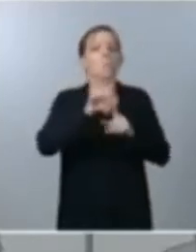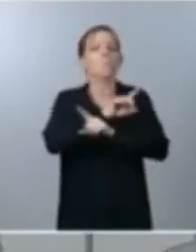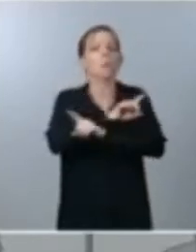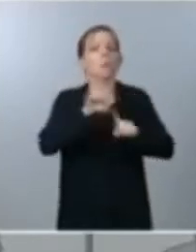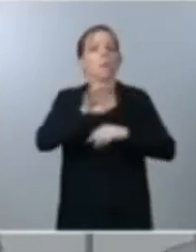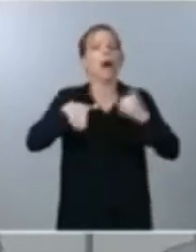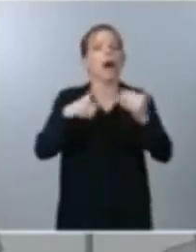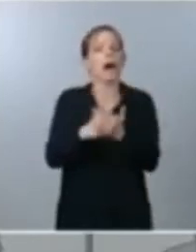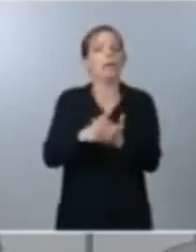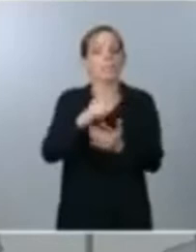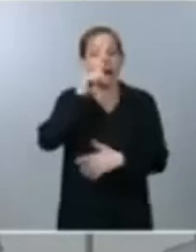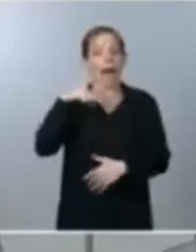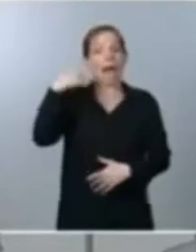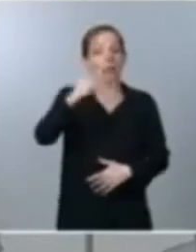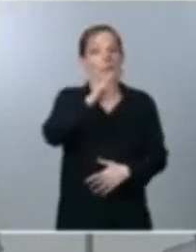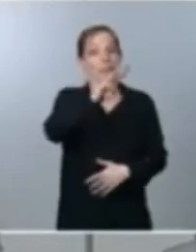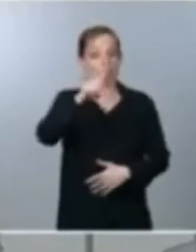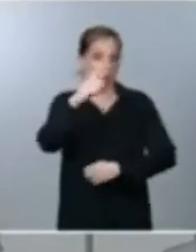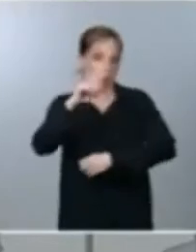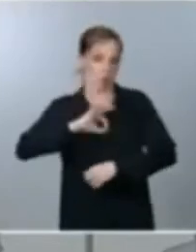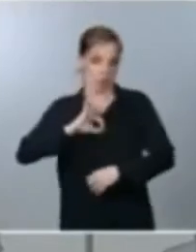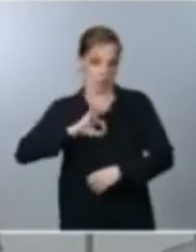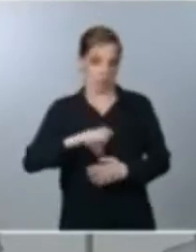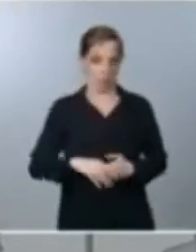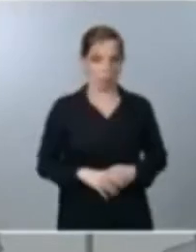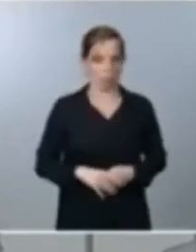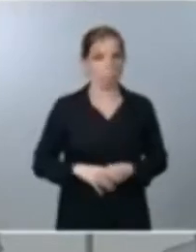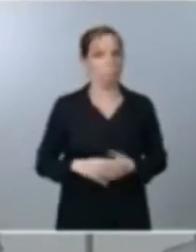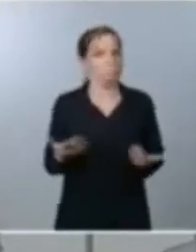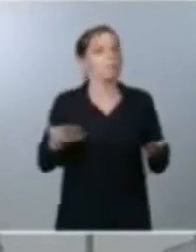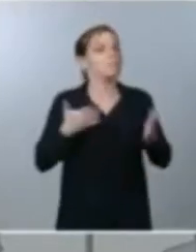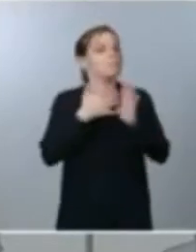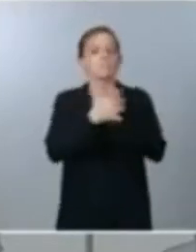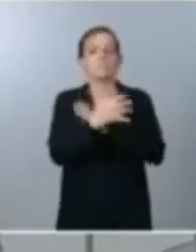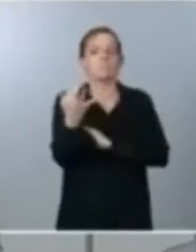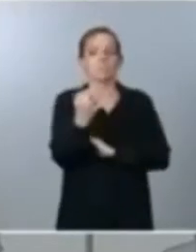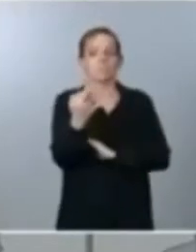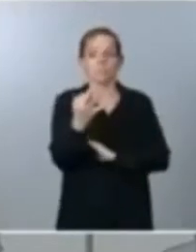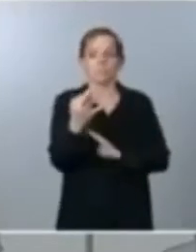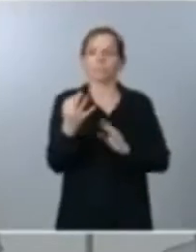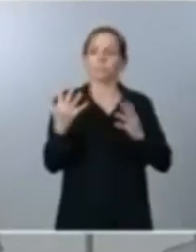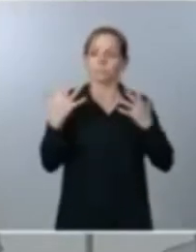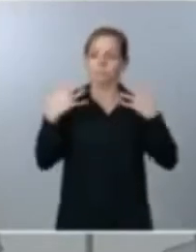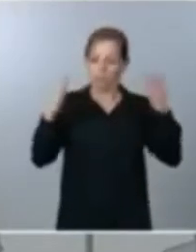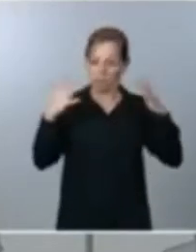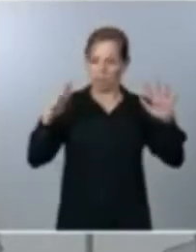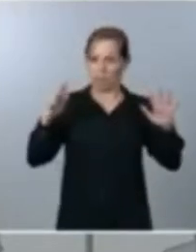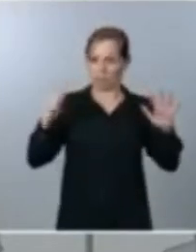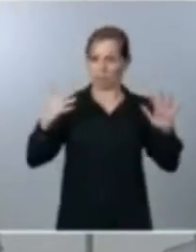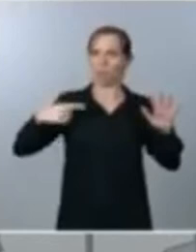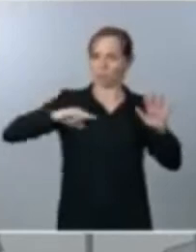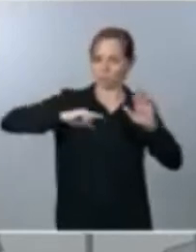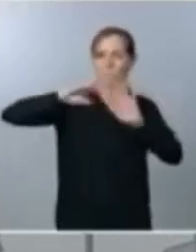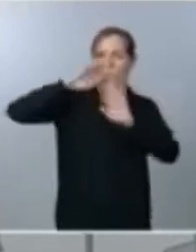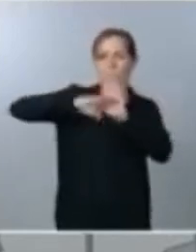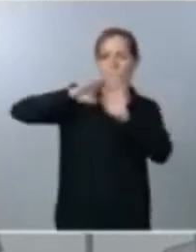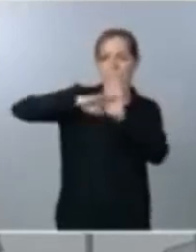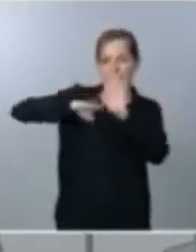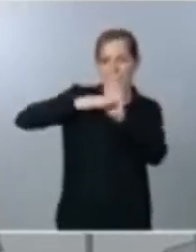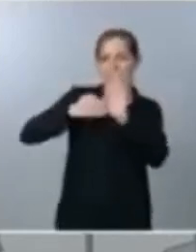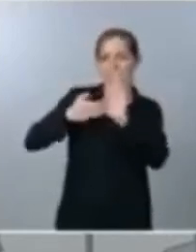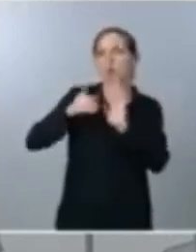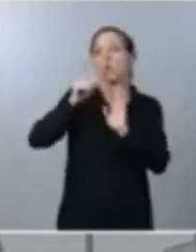del próximo año por tanto quiero decir con esto que con independencia de que podamos ir tomando medidas a lo largo de los próximos meses para ir